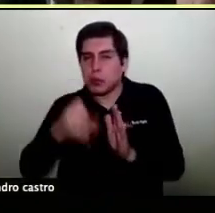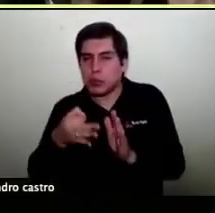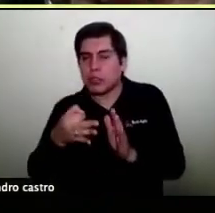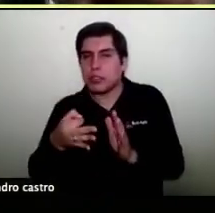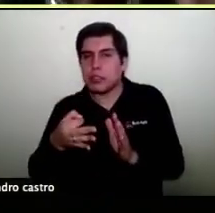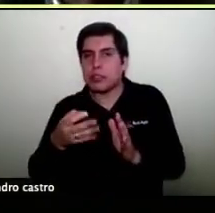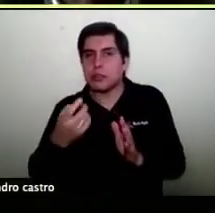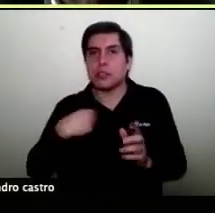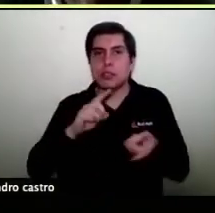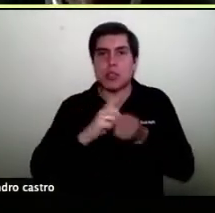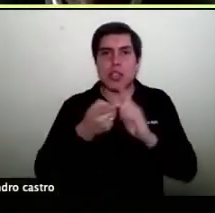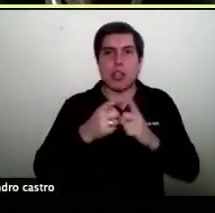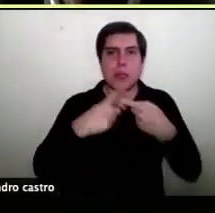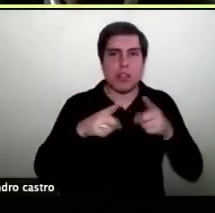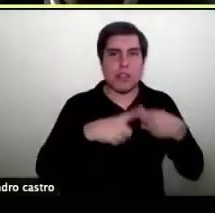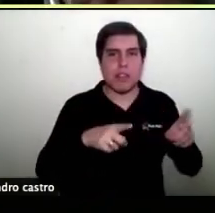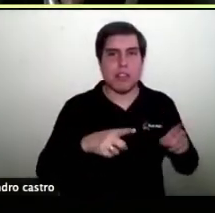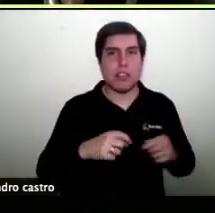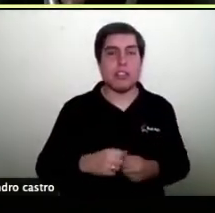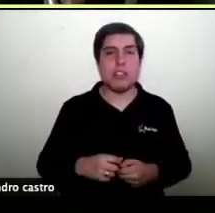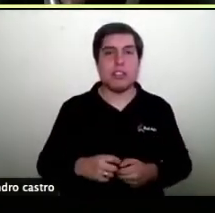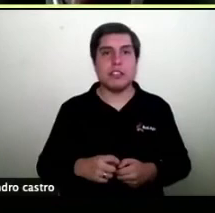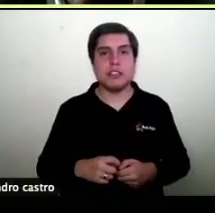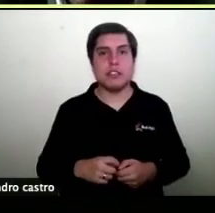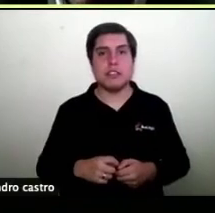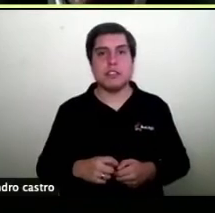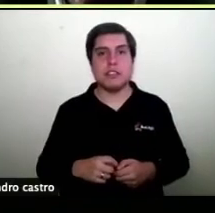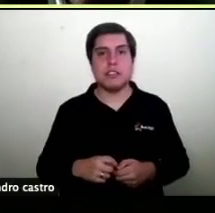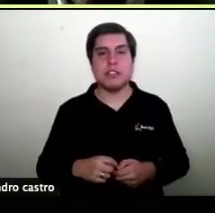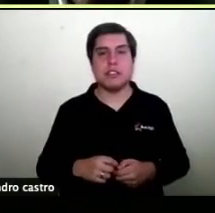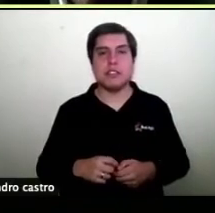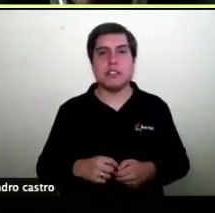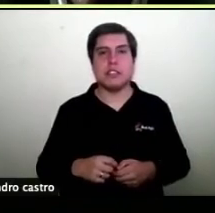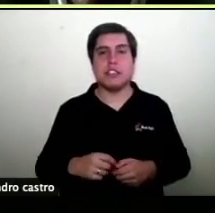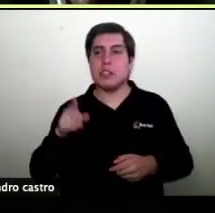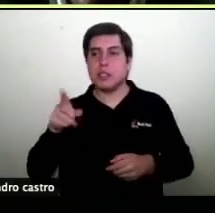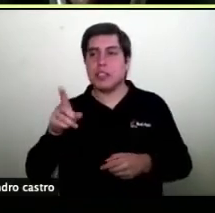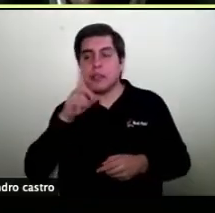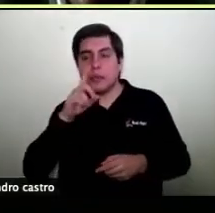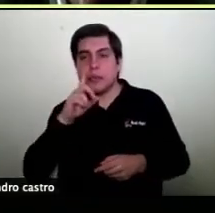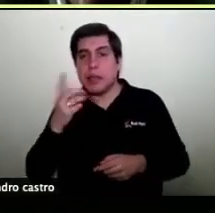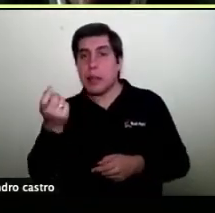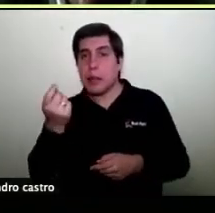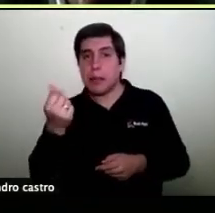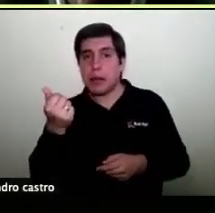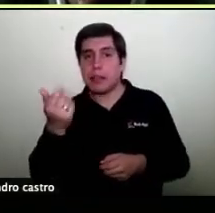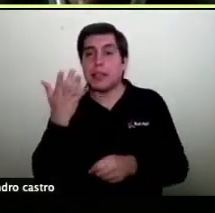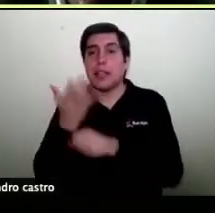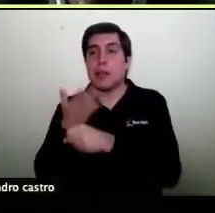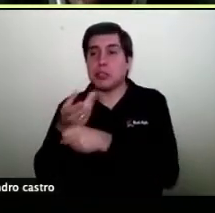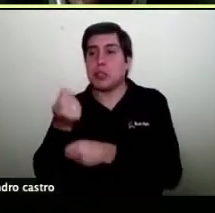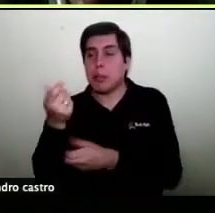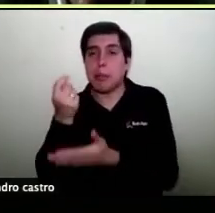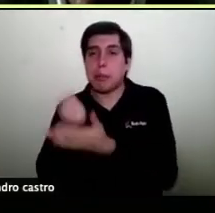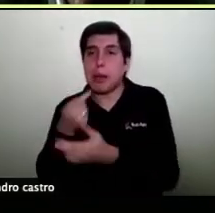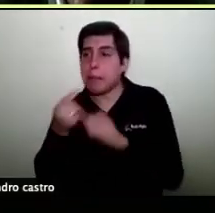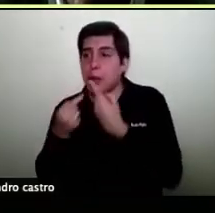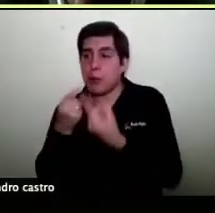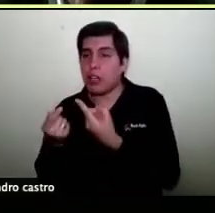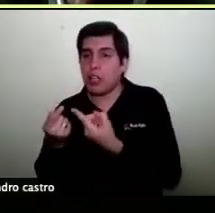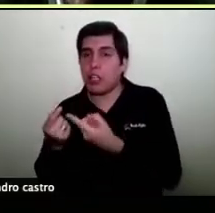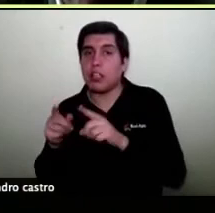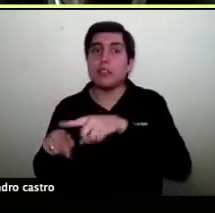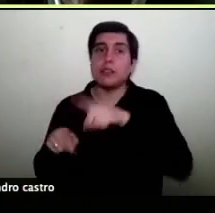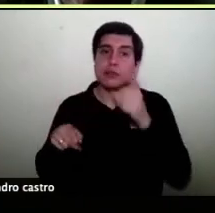Comunidad C tiene un B2B y un B2C en el B2C tienes que poner el precio porque la gente te lo va a comprar directamente pero